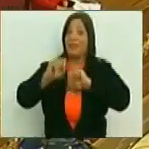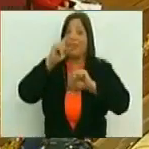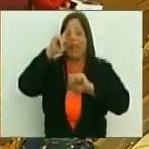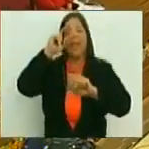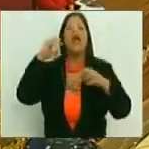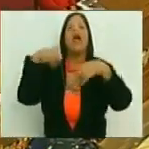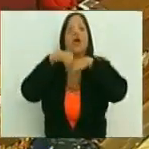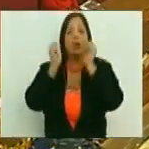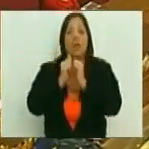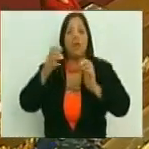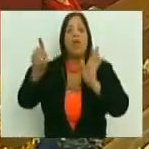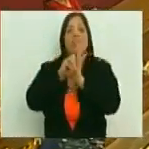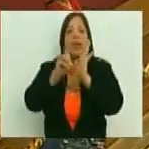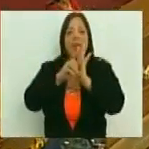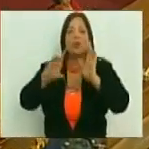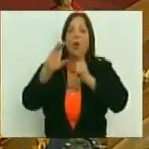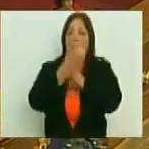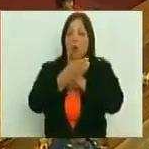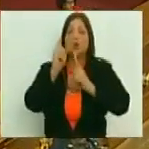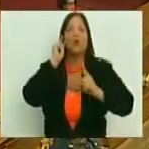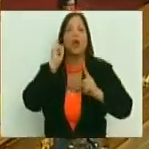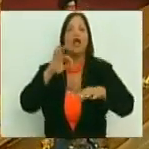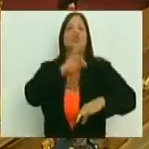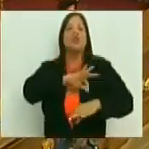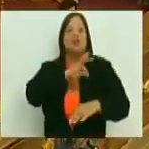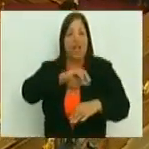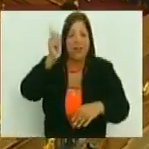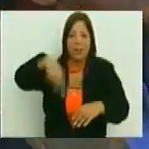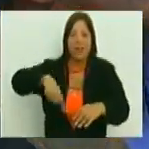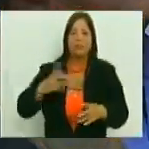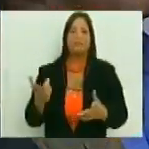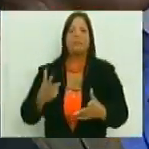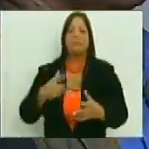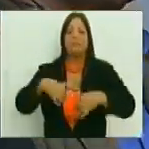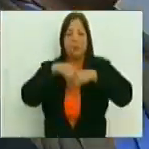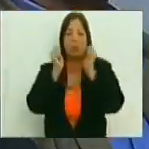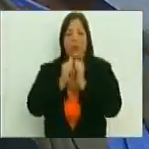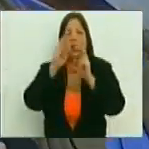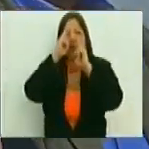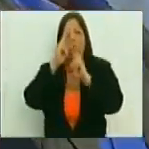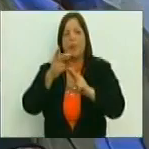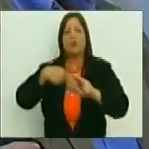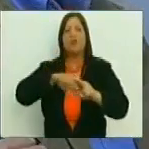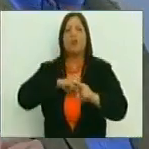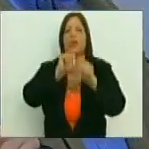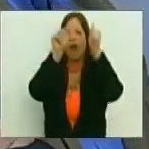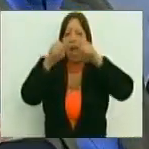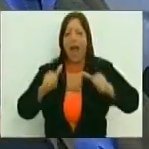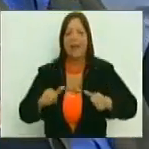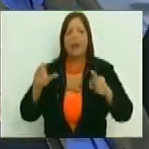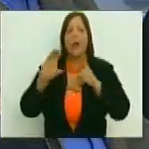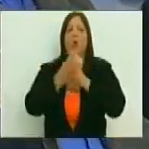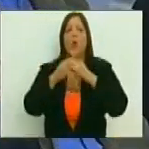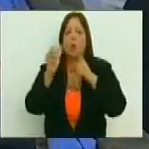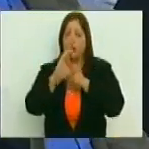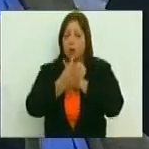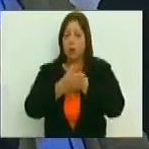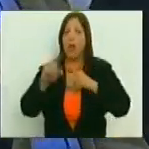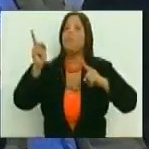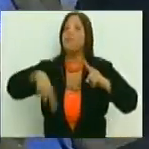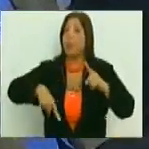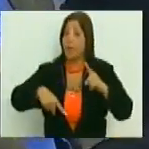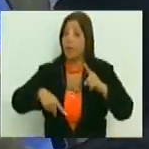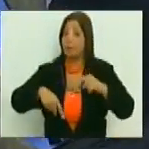Lucharemos por el derecho al cultor, a la seguridad social, lucharemos por que se respete nuestro arte y nuestra cultura, pero